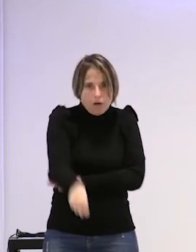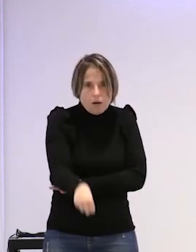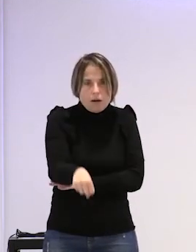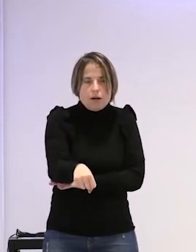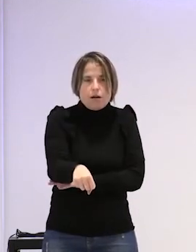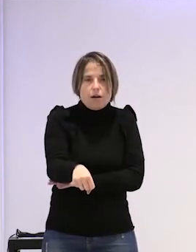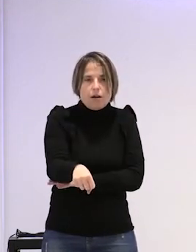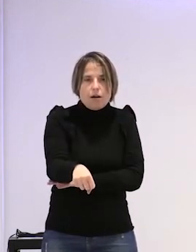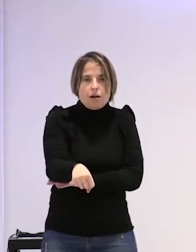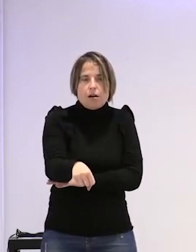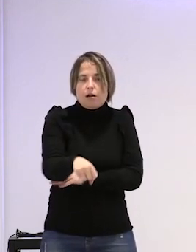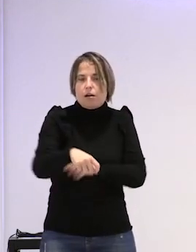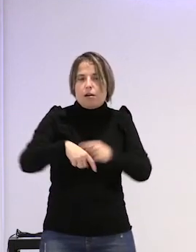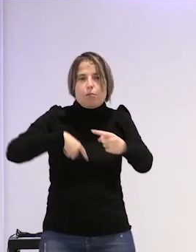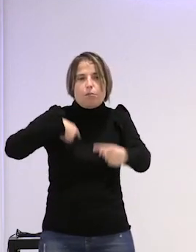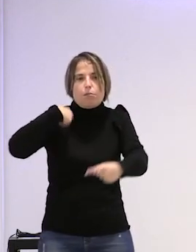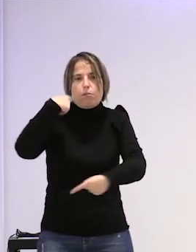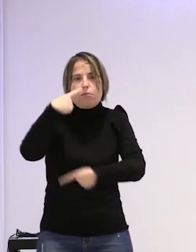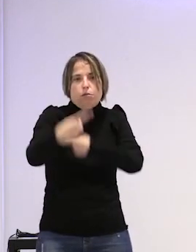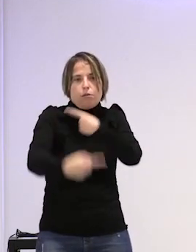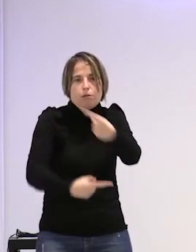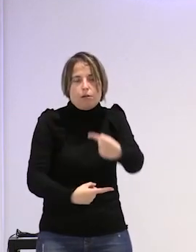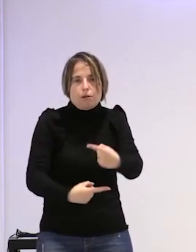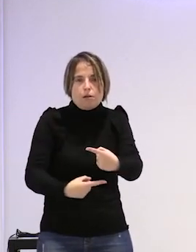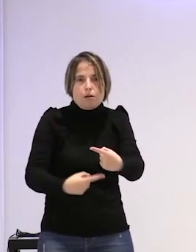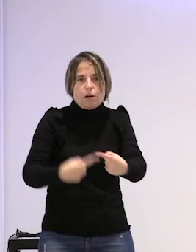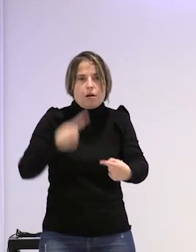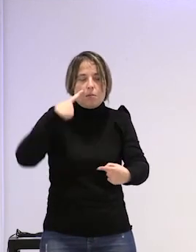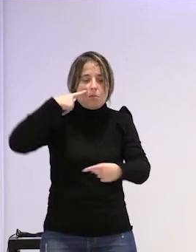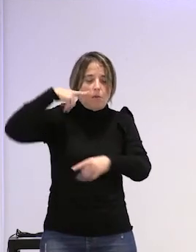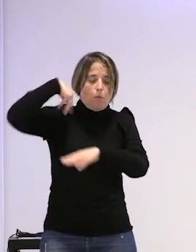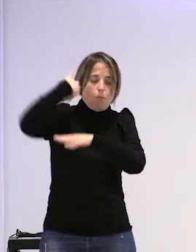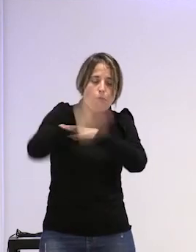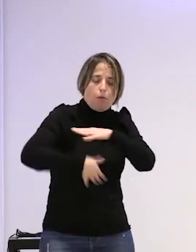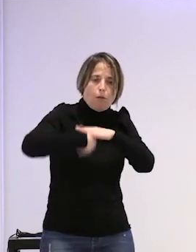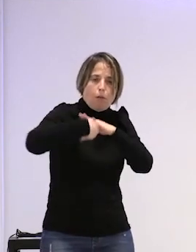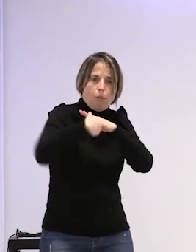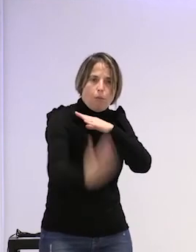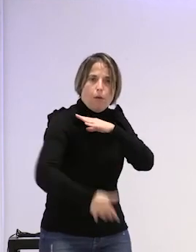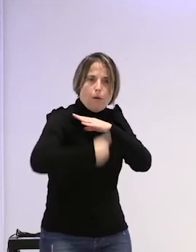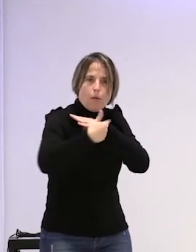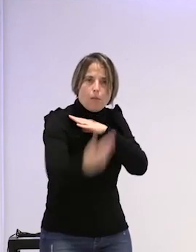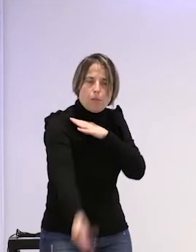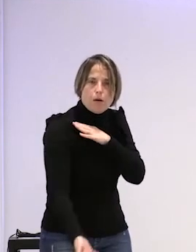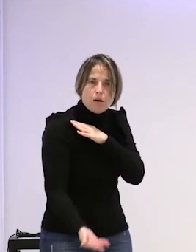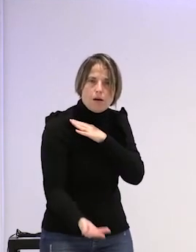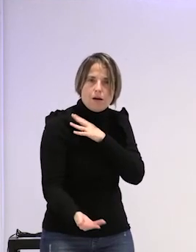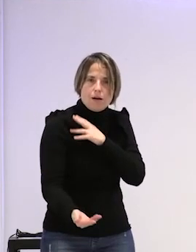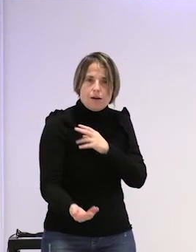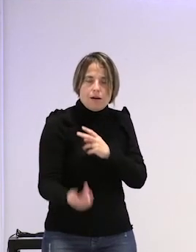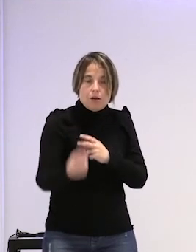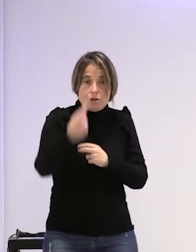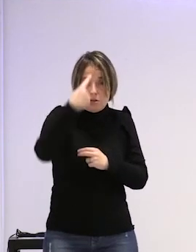rodando precipicio abajo solo sé